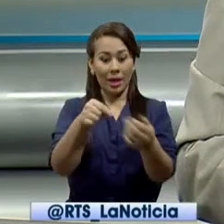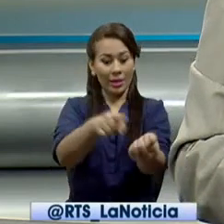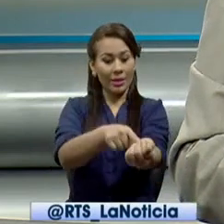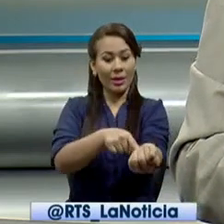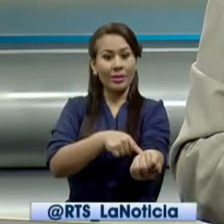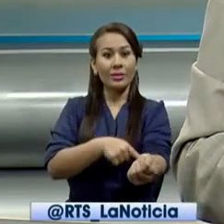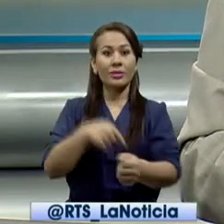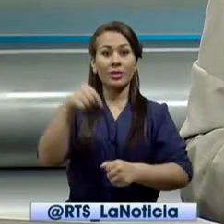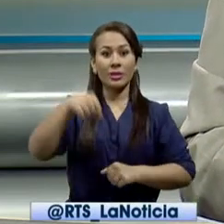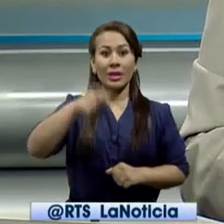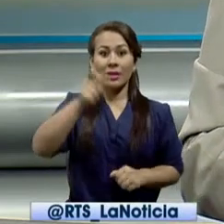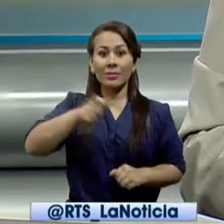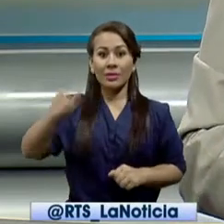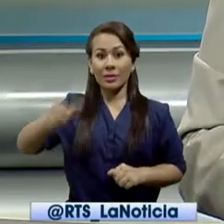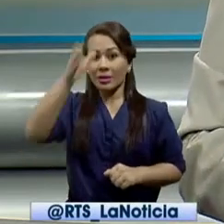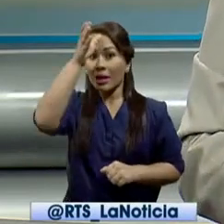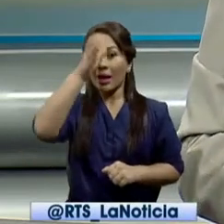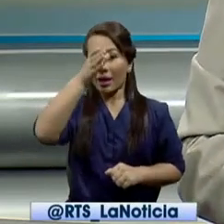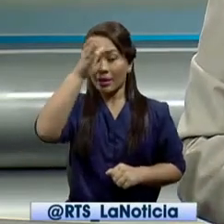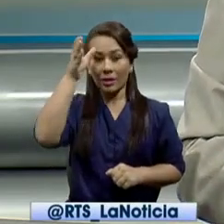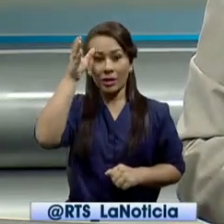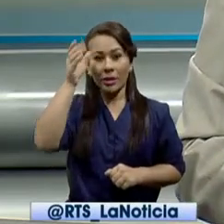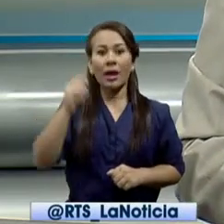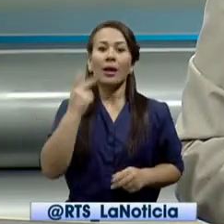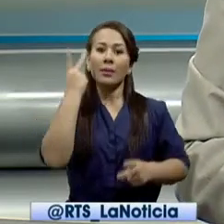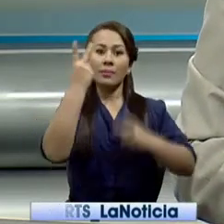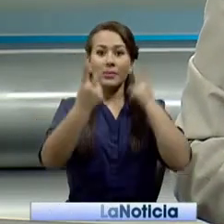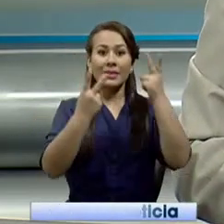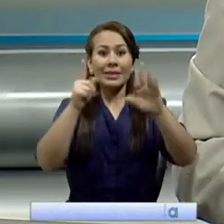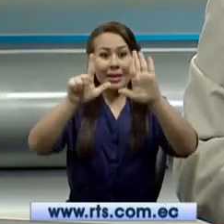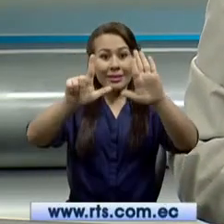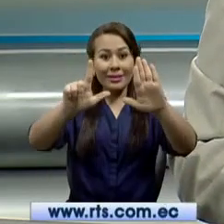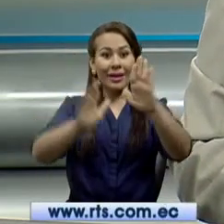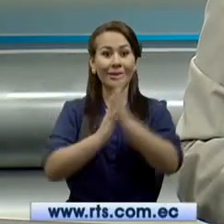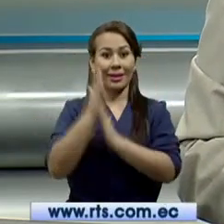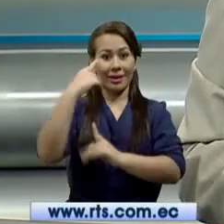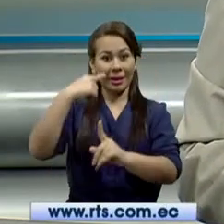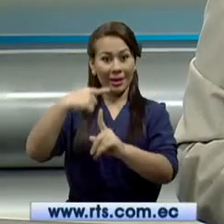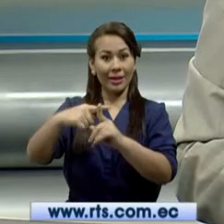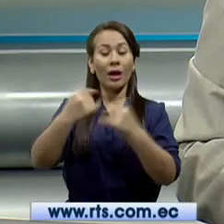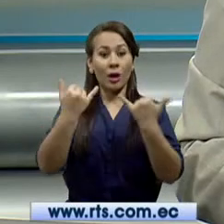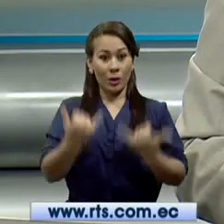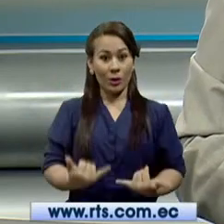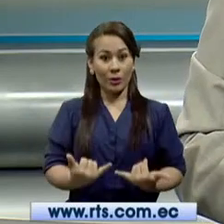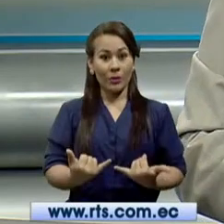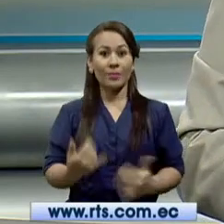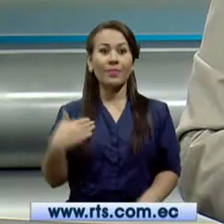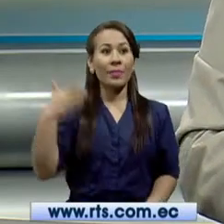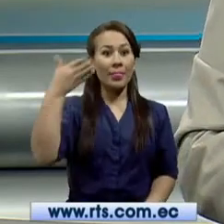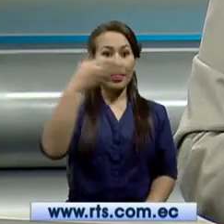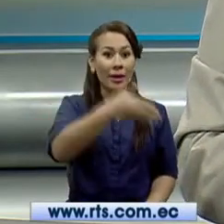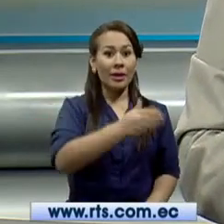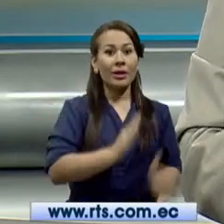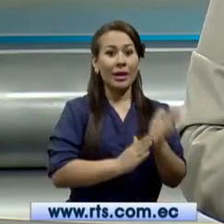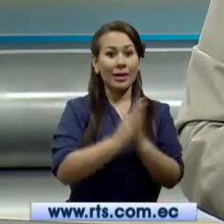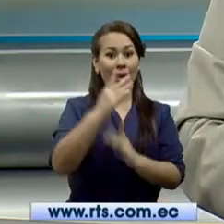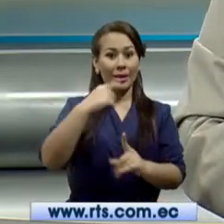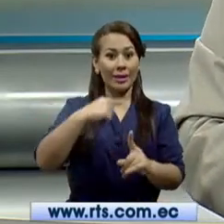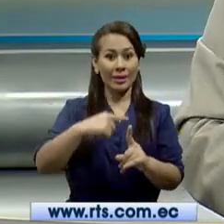católicas en esta fecha es recorrer las siete iglesias. Hoy, los llevamos a visitar